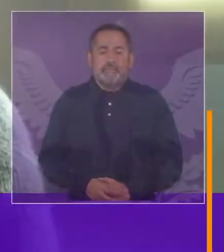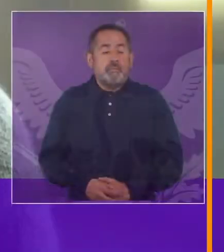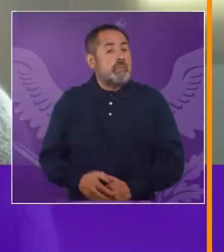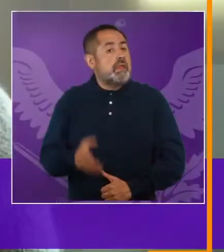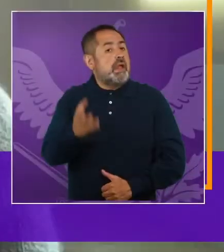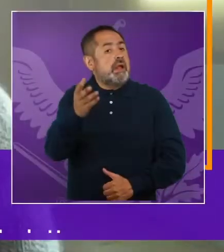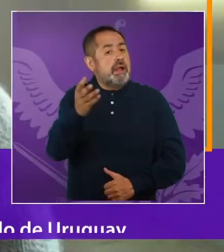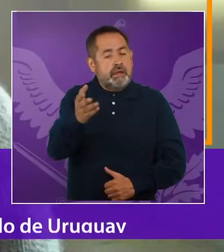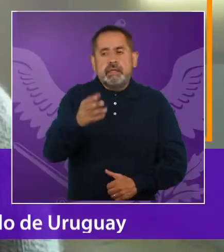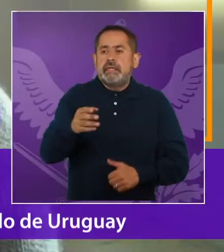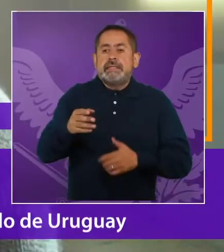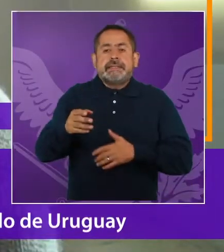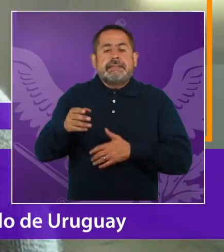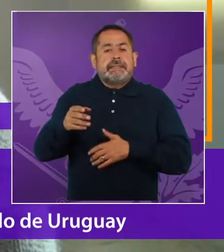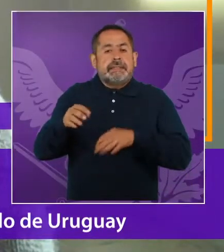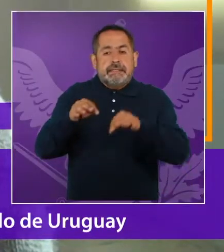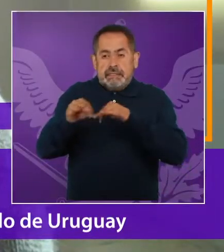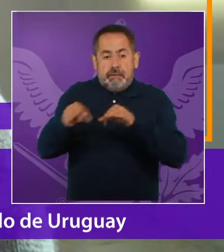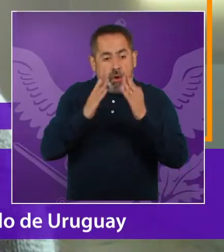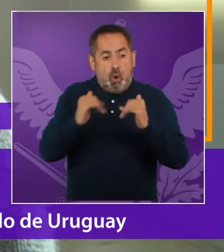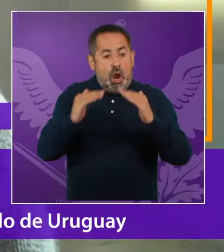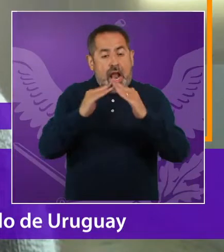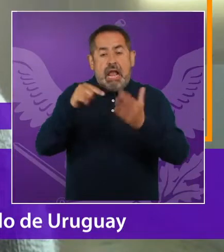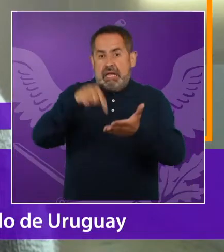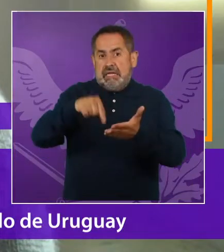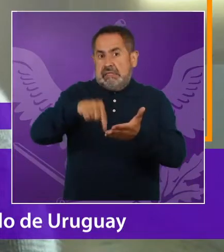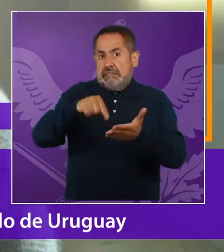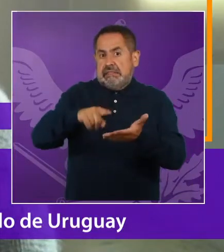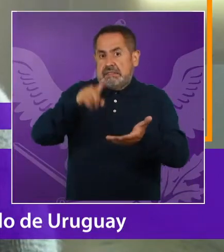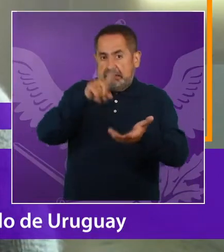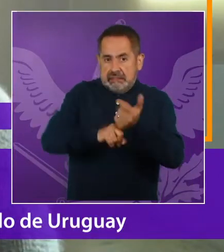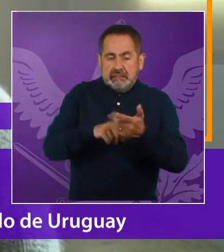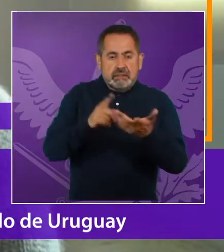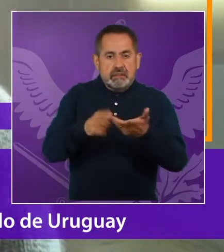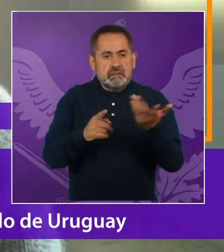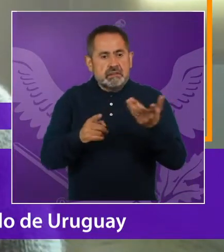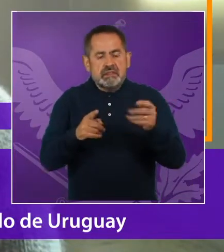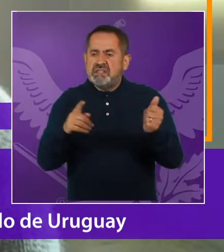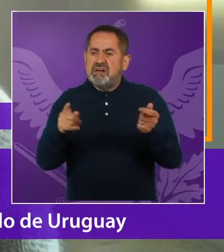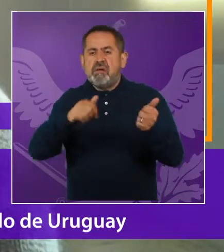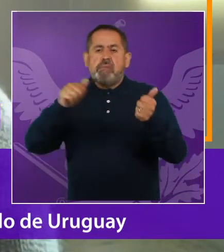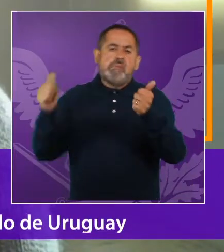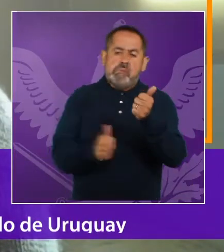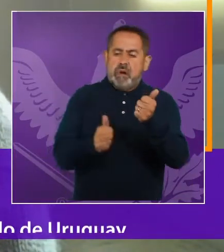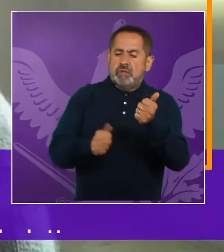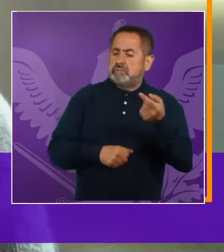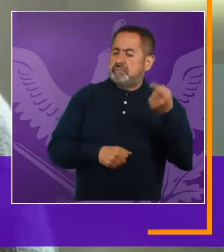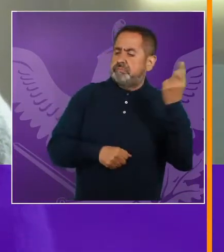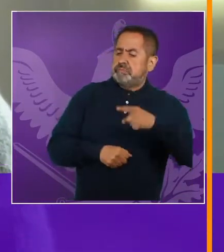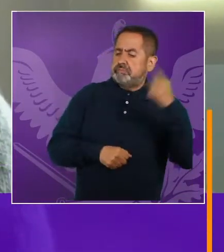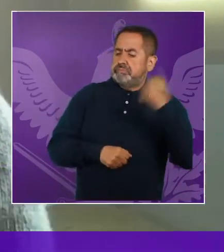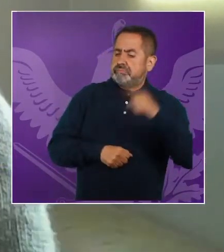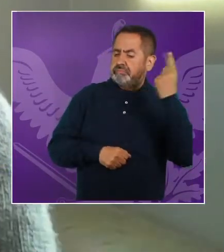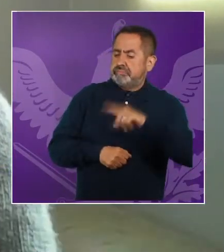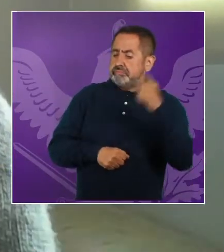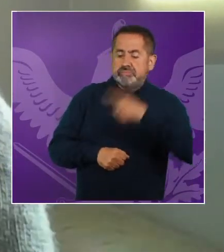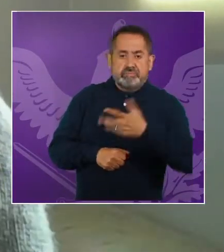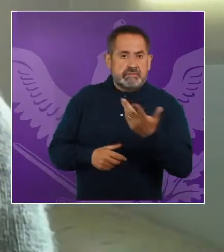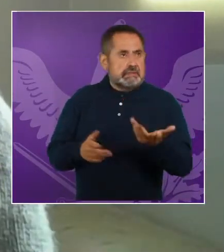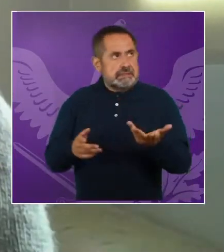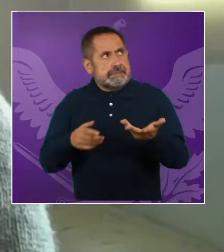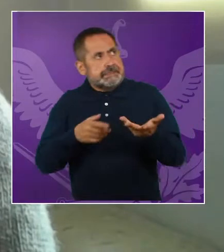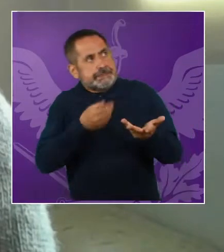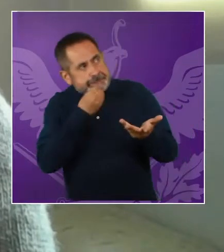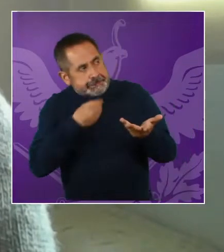Tiene raíz en su origen, ¿no? El trabajo doméstico se realizaba totalmente supeditado, ¿no? Las demandas de quien lo